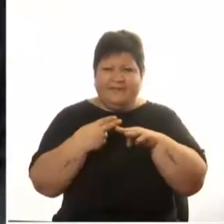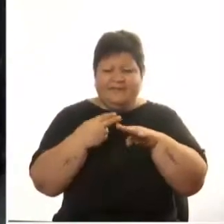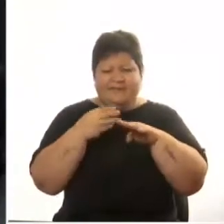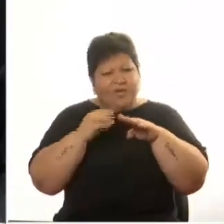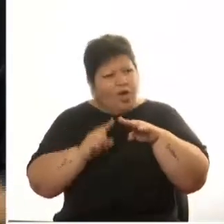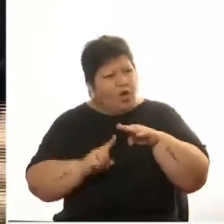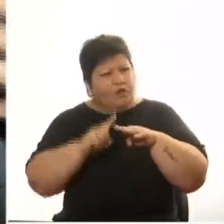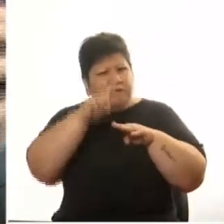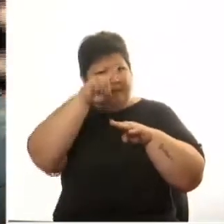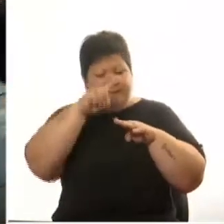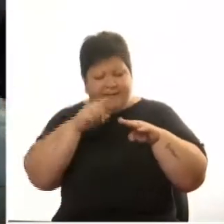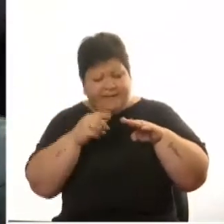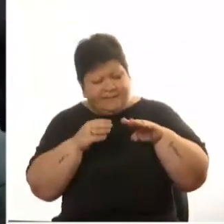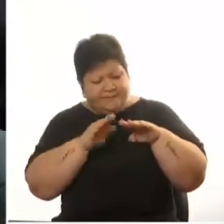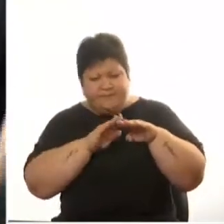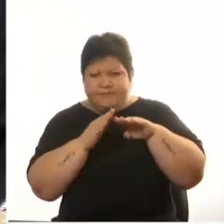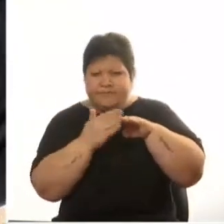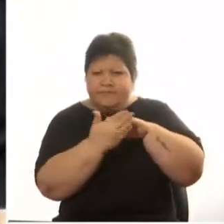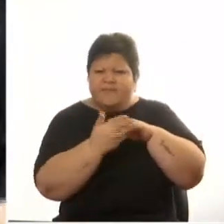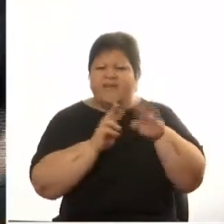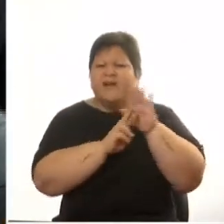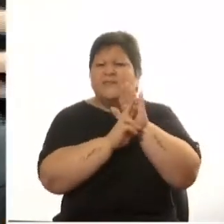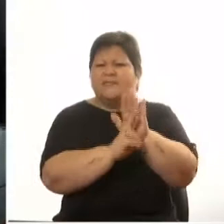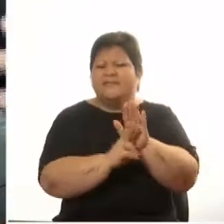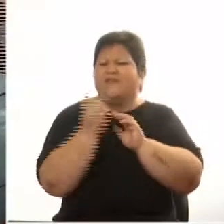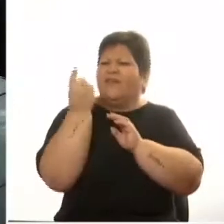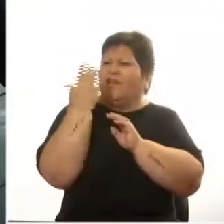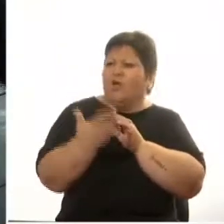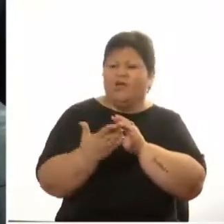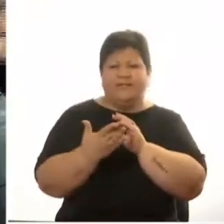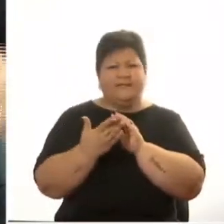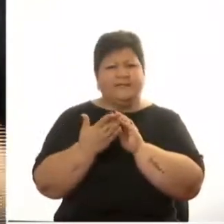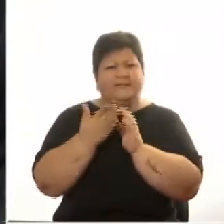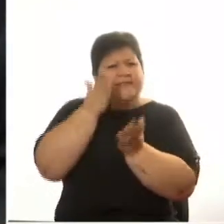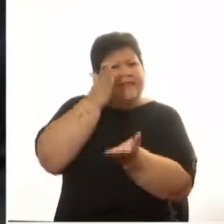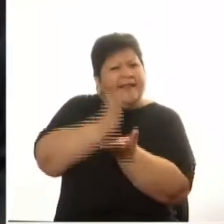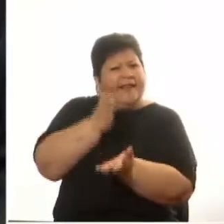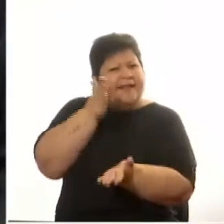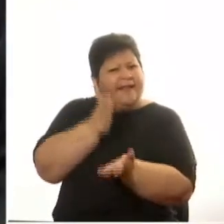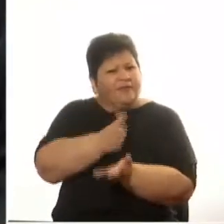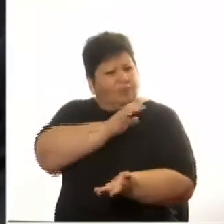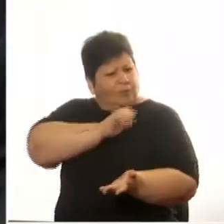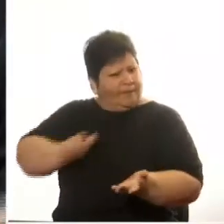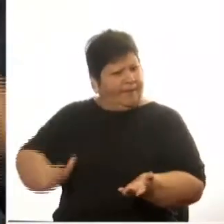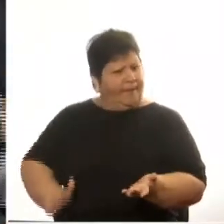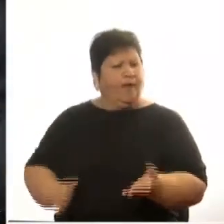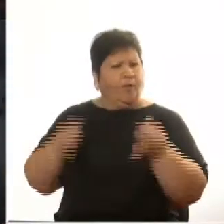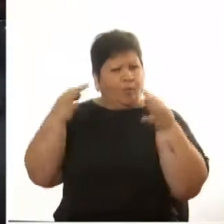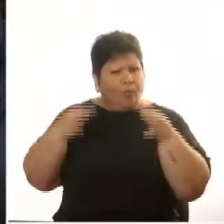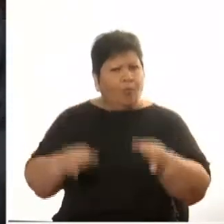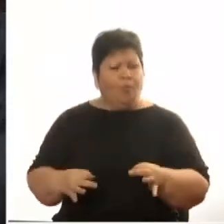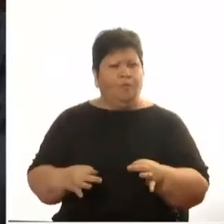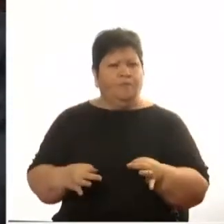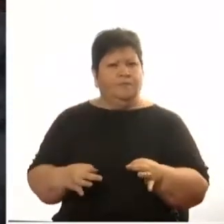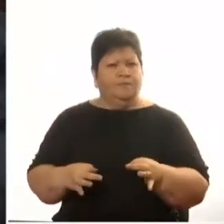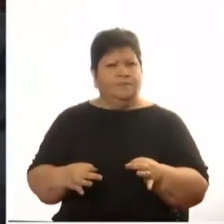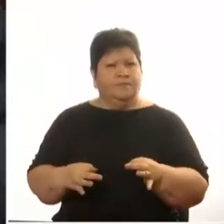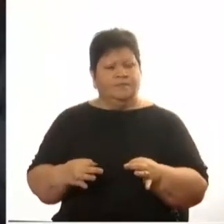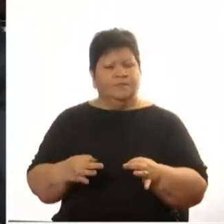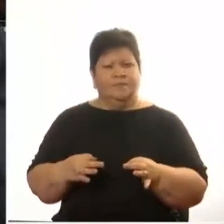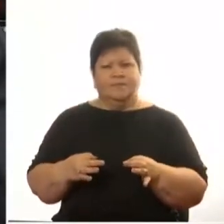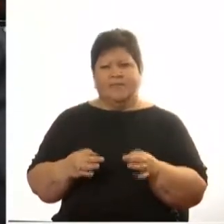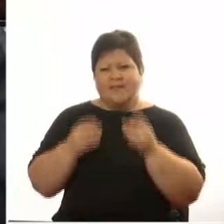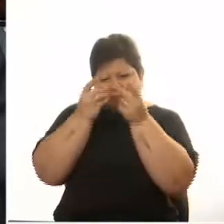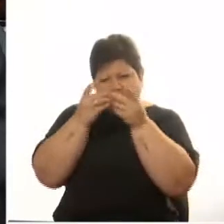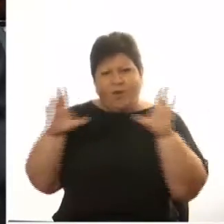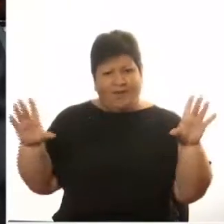es una democracia es un estado de derecho defiende los mismos